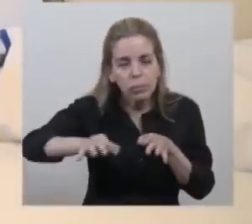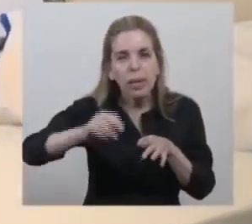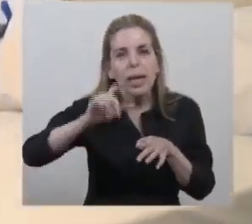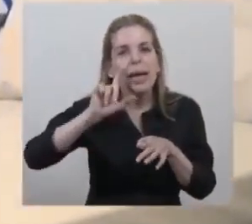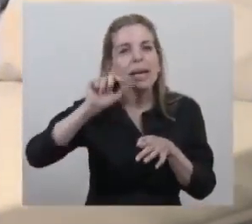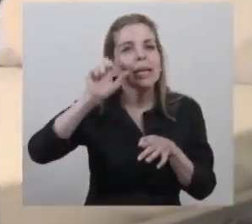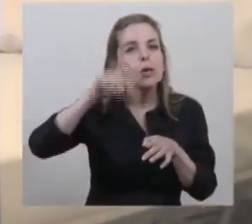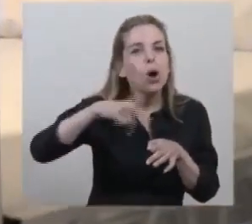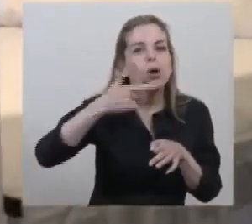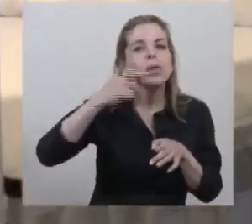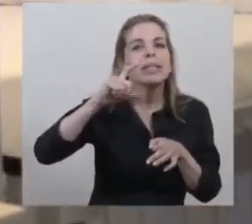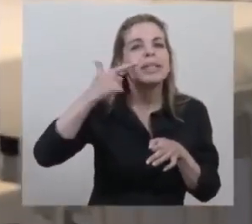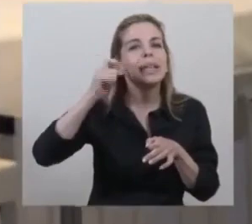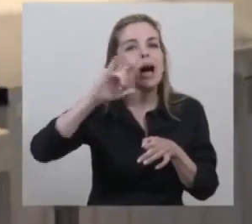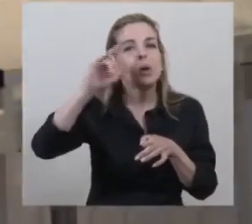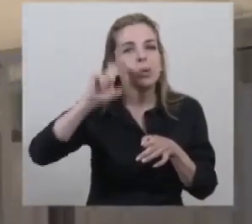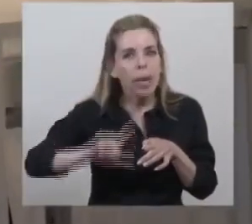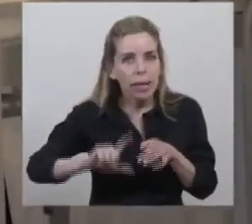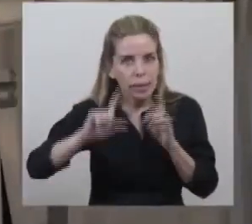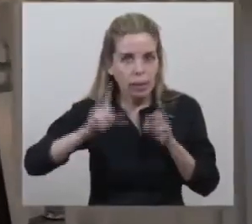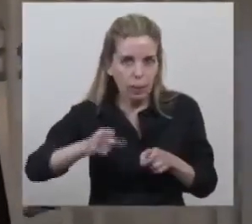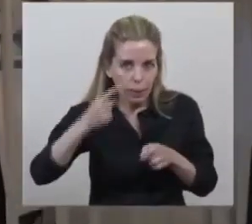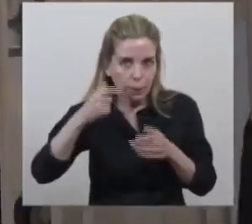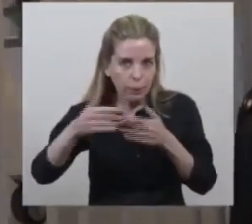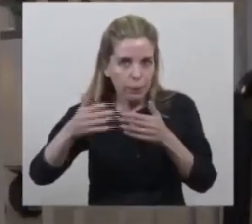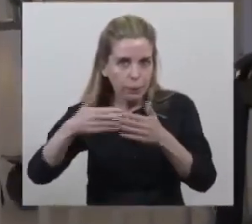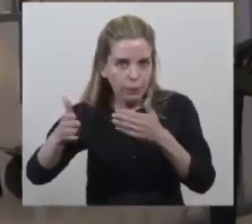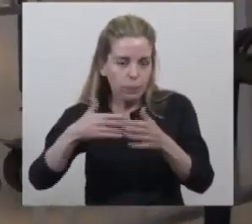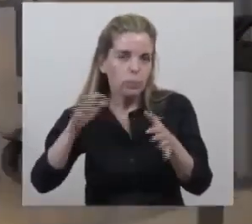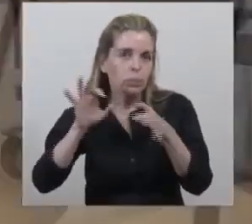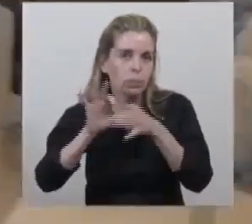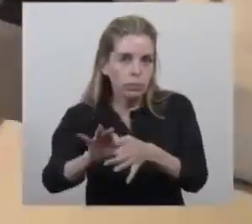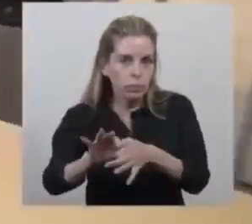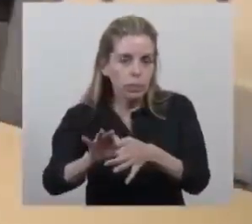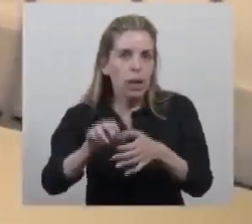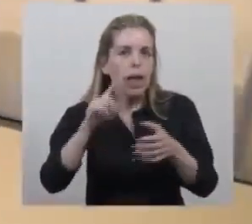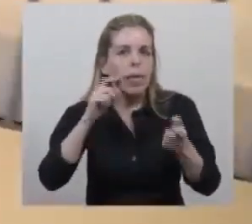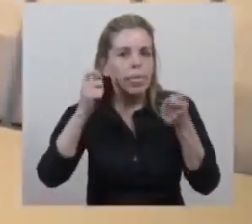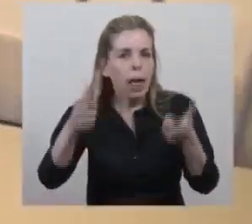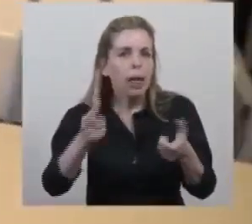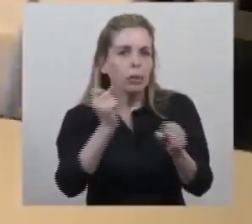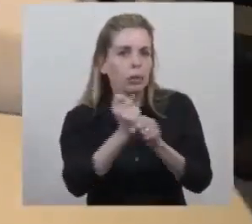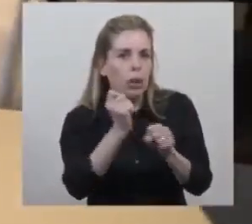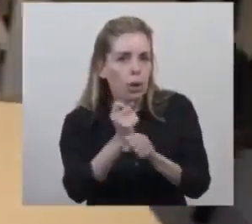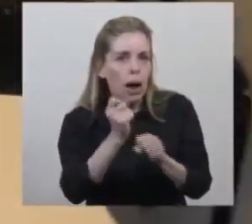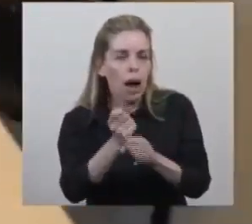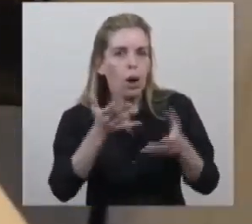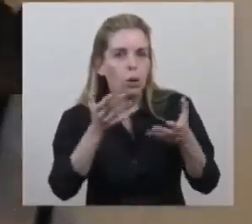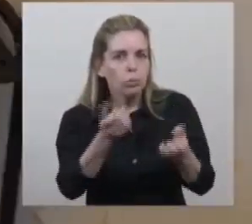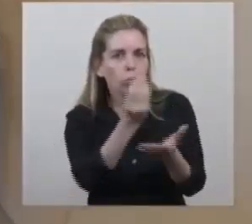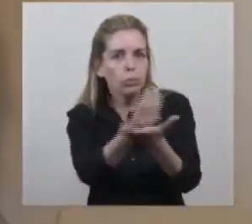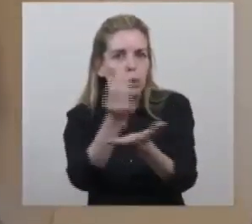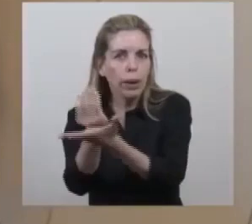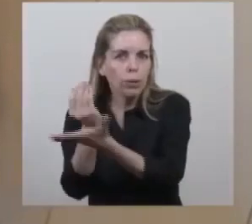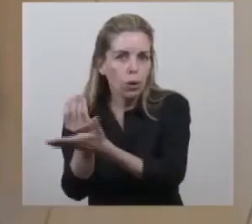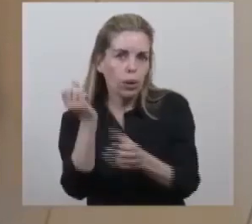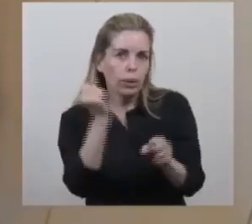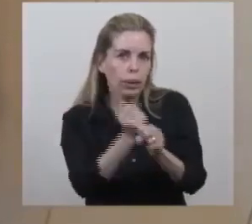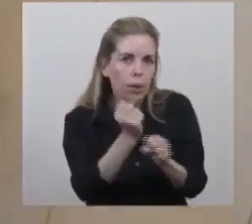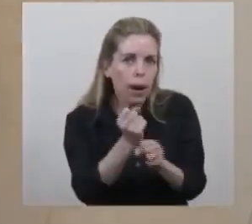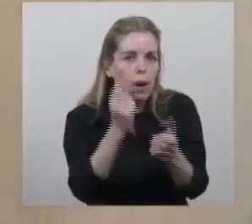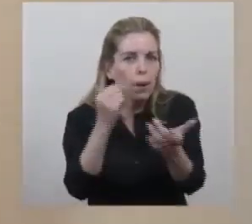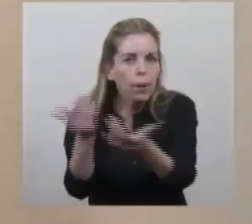y también trabajando y haciéndolo realidad en conjunto, propiciando el empleo, defendiendo el empleo, generando inversión y